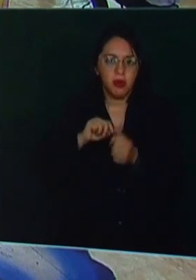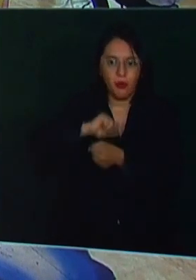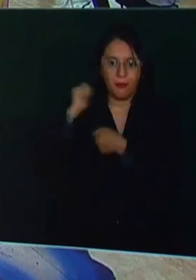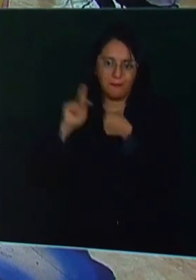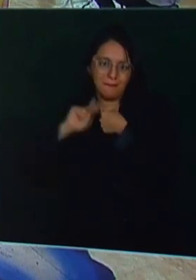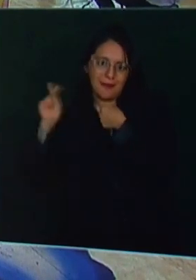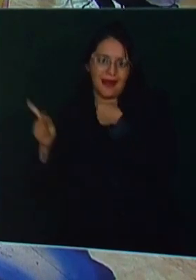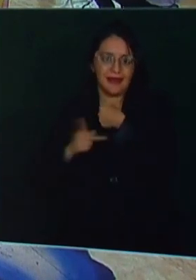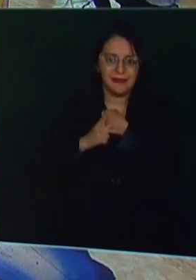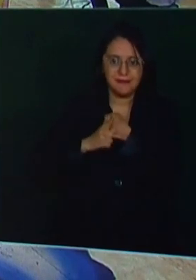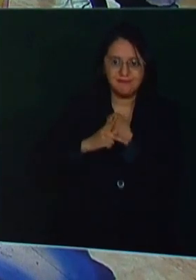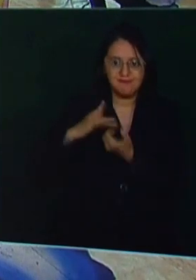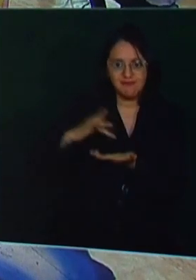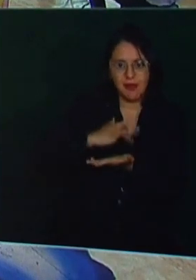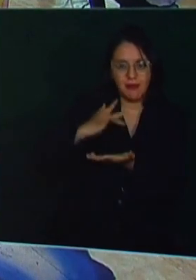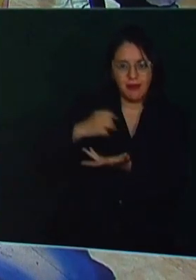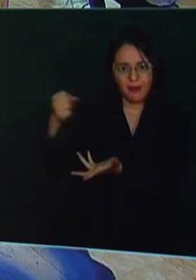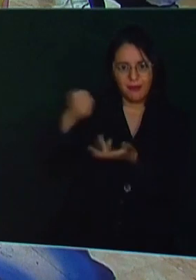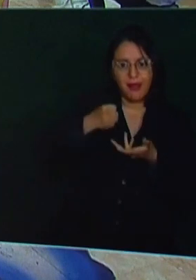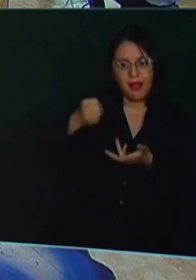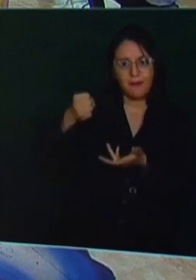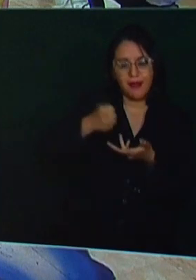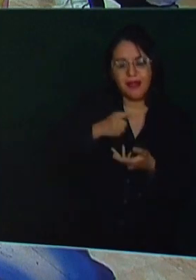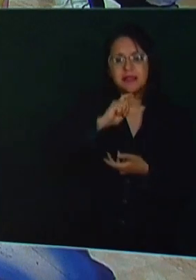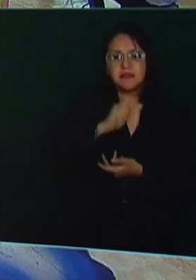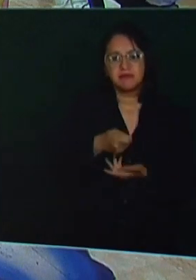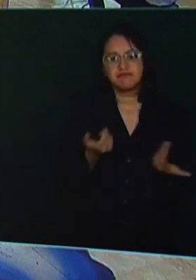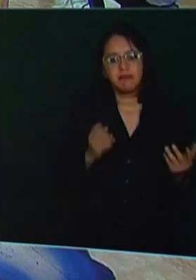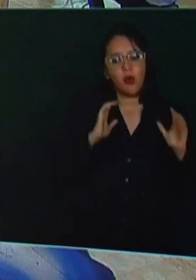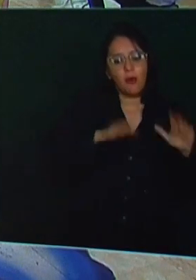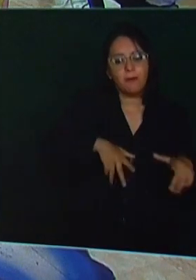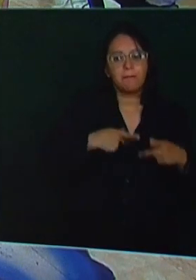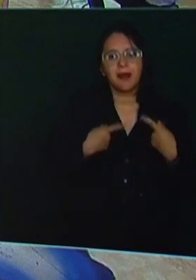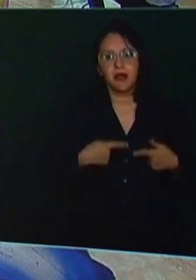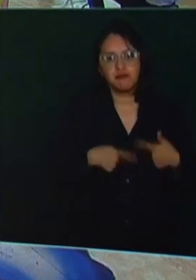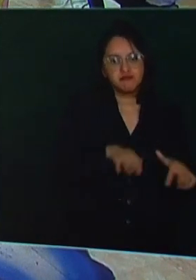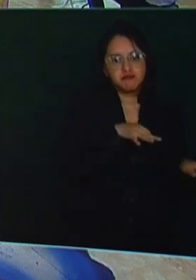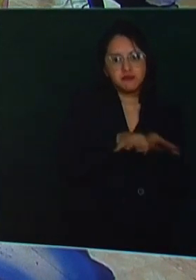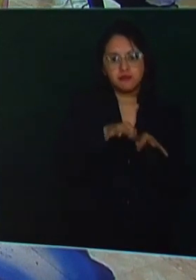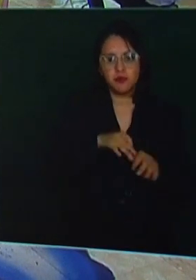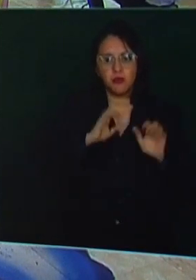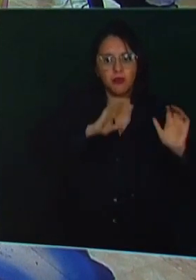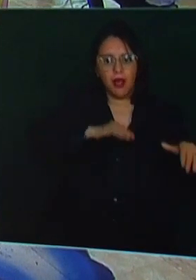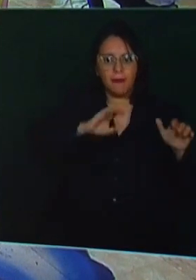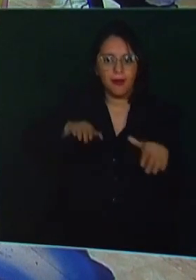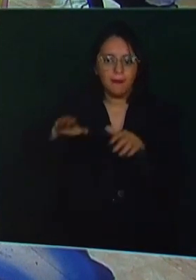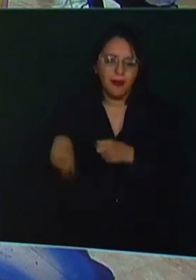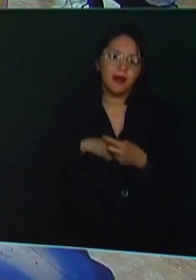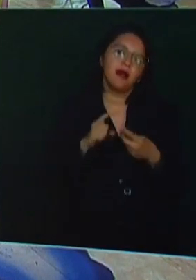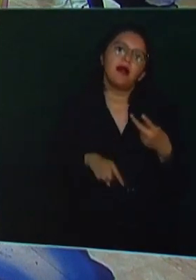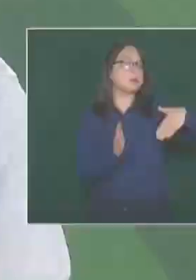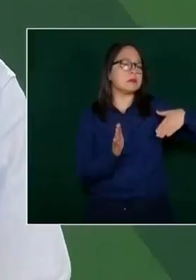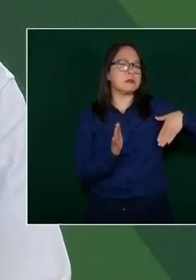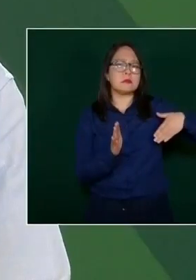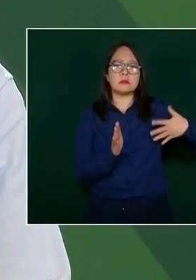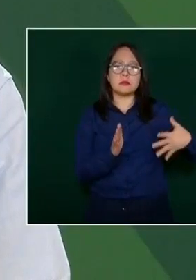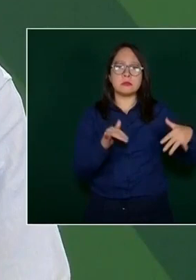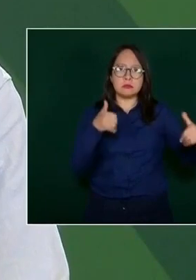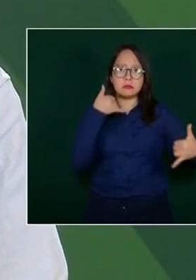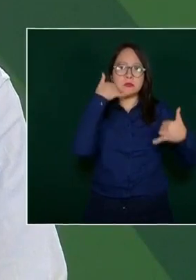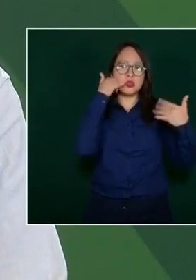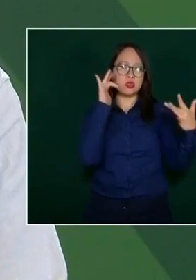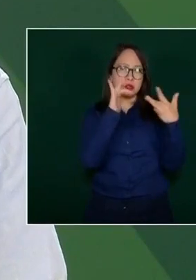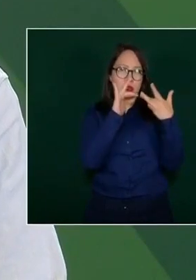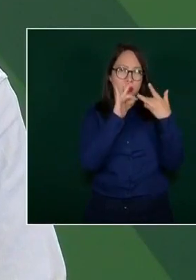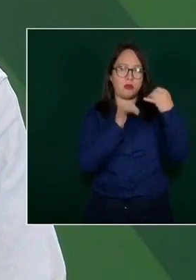la jovencita Devani en Nuevo León, detalló que agentes de investigación acudieron precisamente al lugar. Nos informa